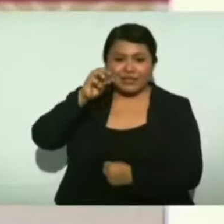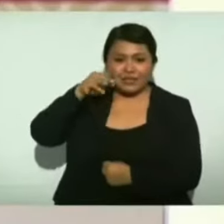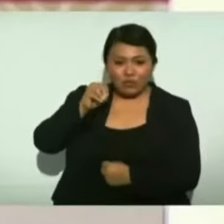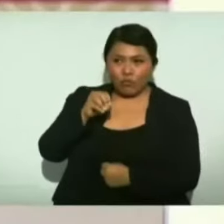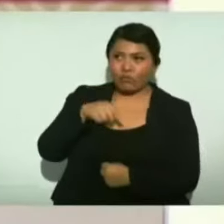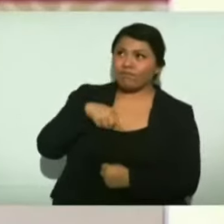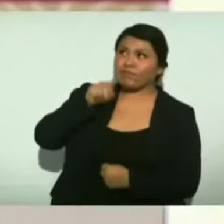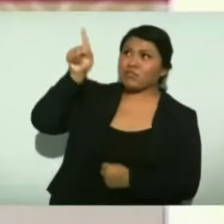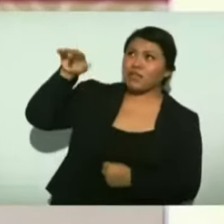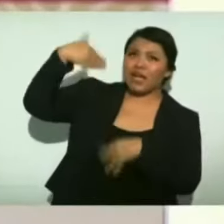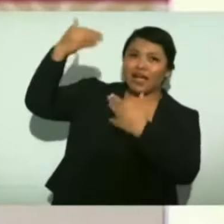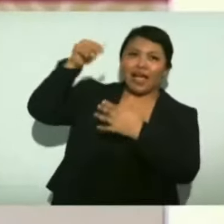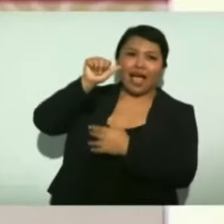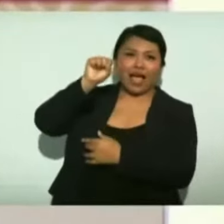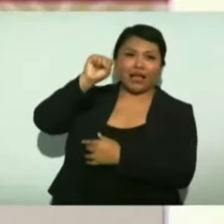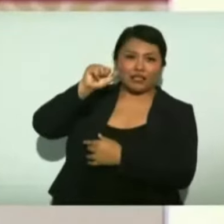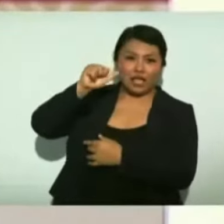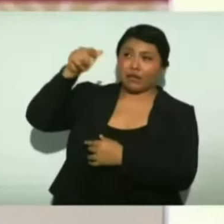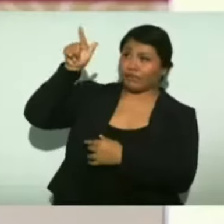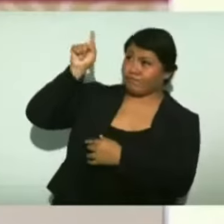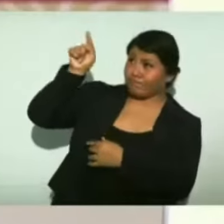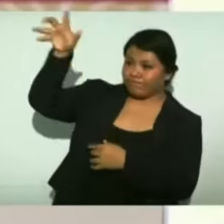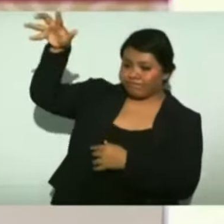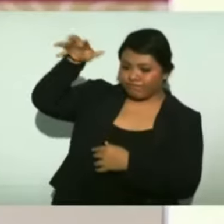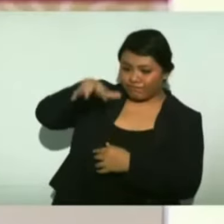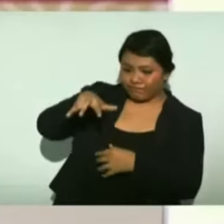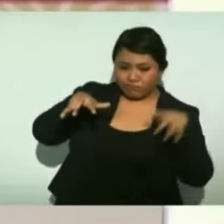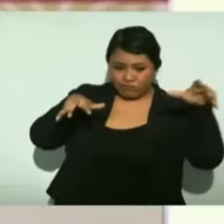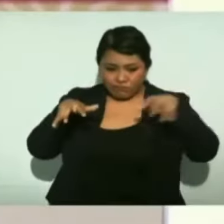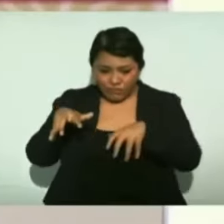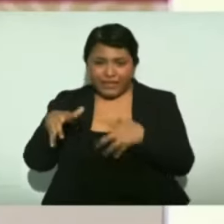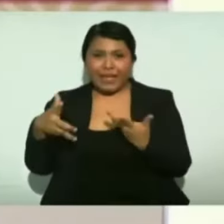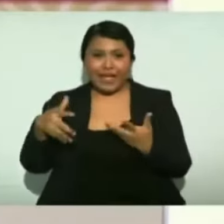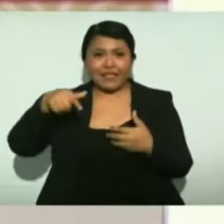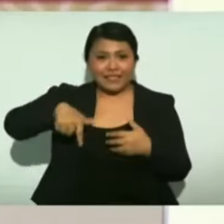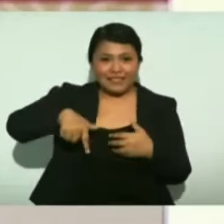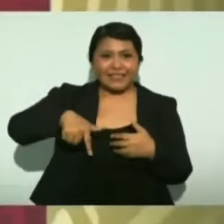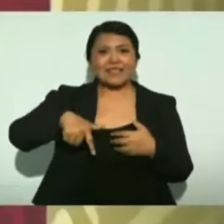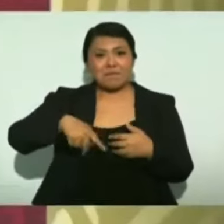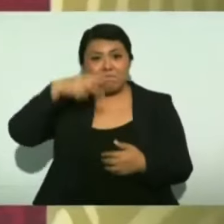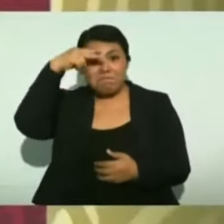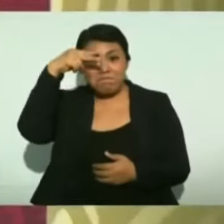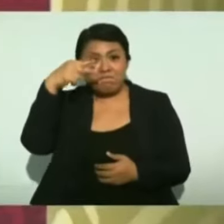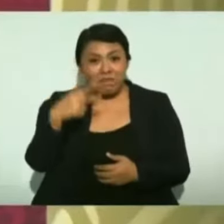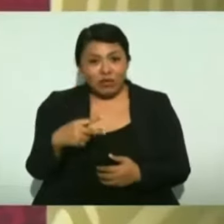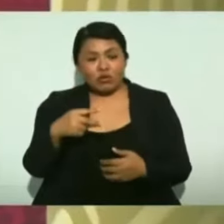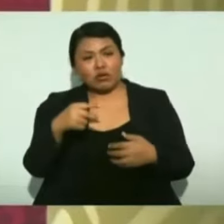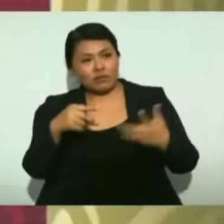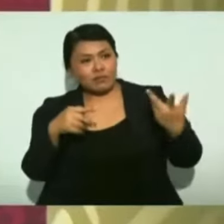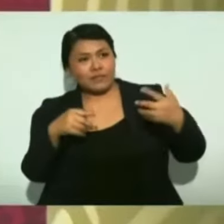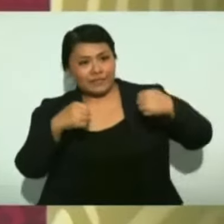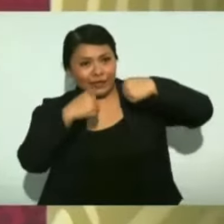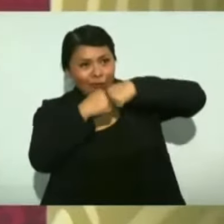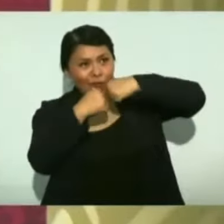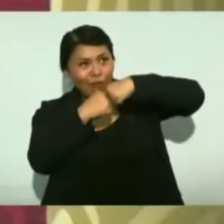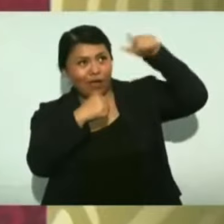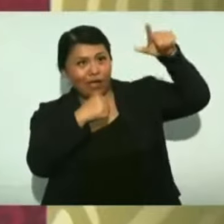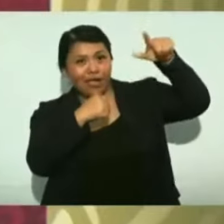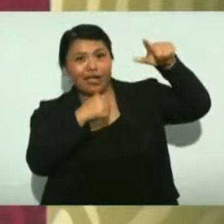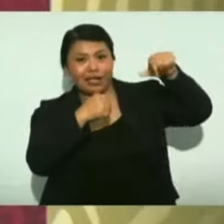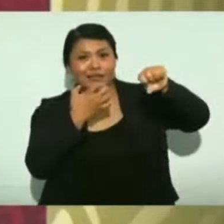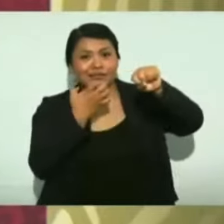con la costa este de los Estados Unidos. Por eso